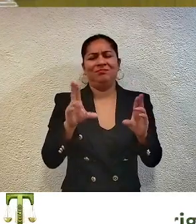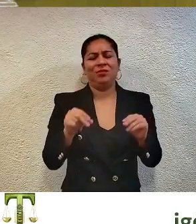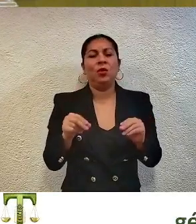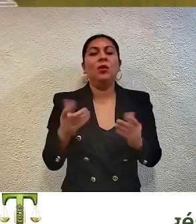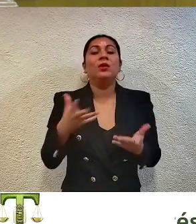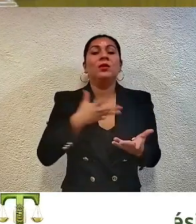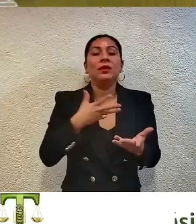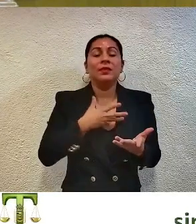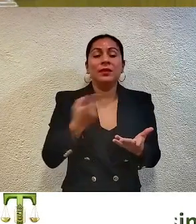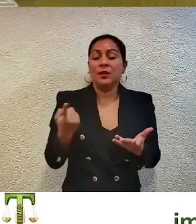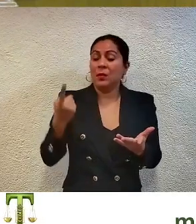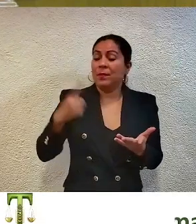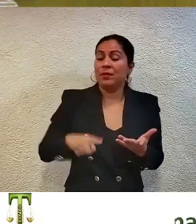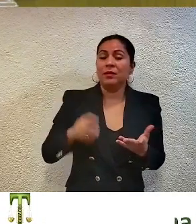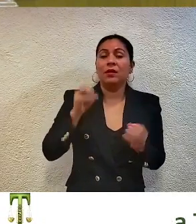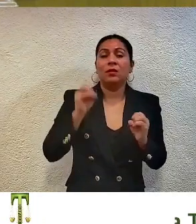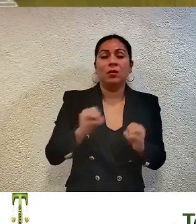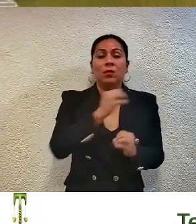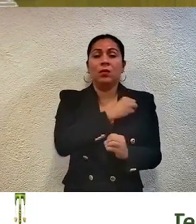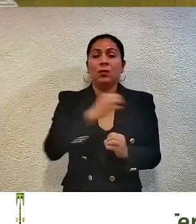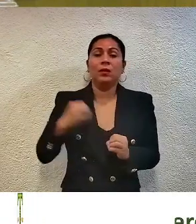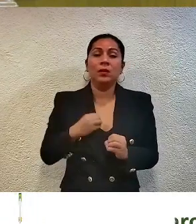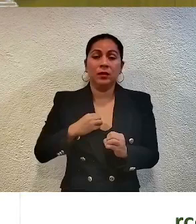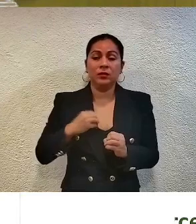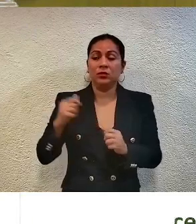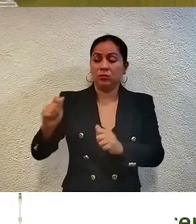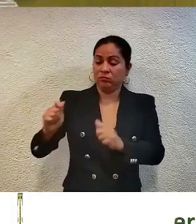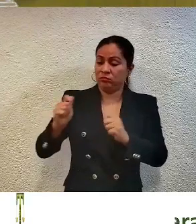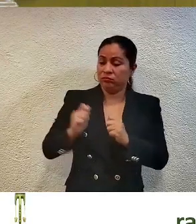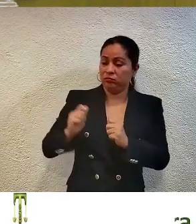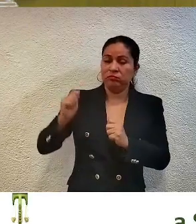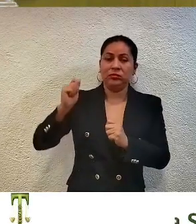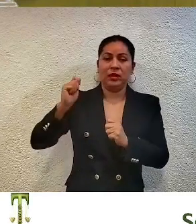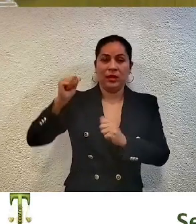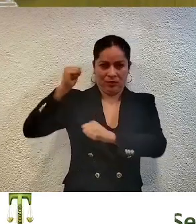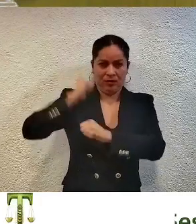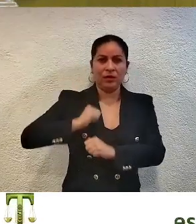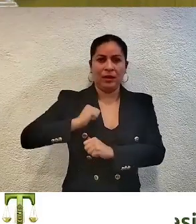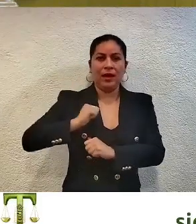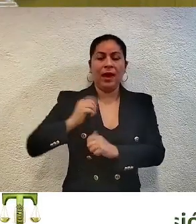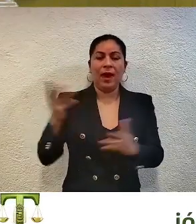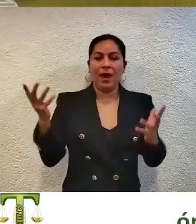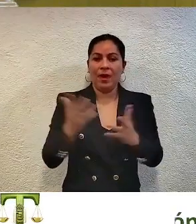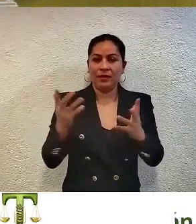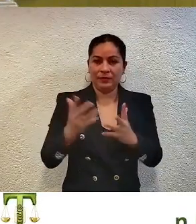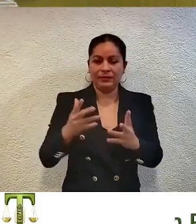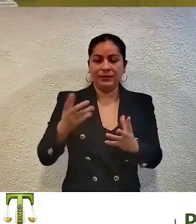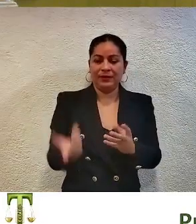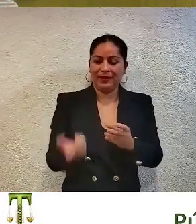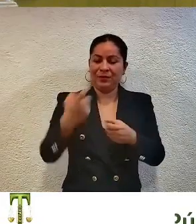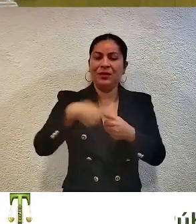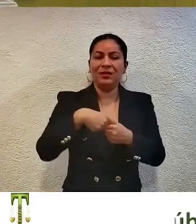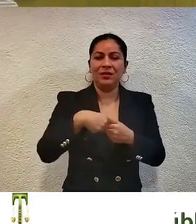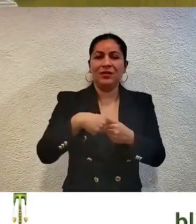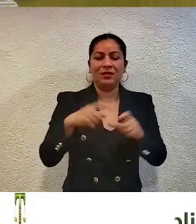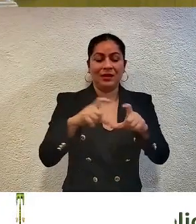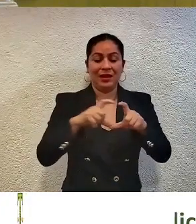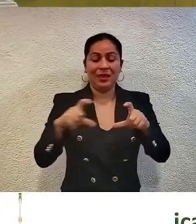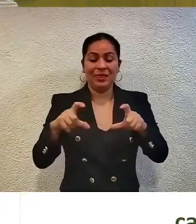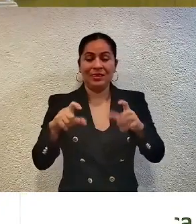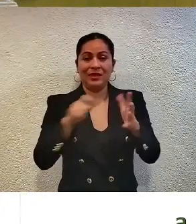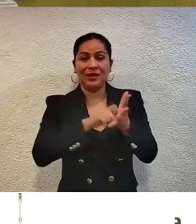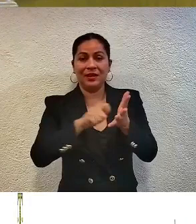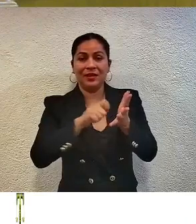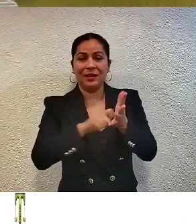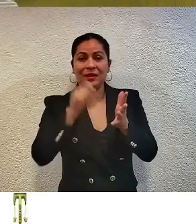que existe un mandato o una obligación a su cargo de expedirla o crearla que puede encontrarse expresa o implícitamente en el texto de las propias